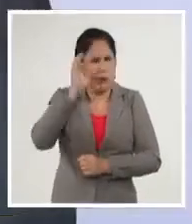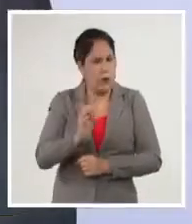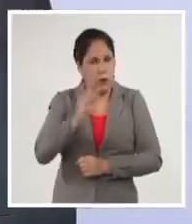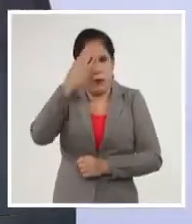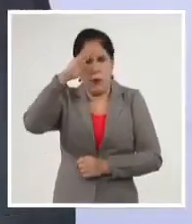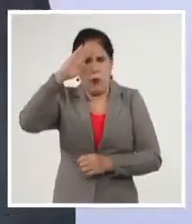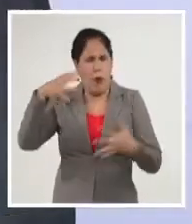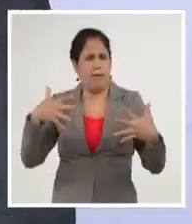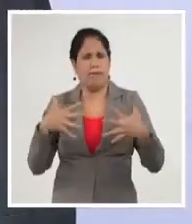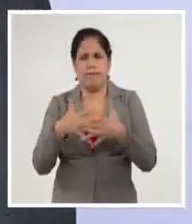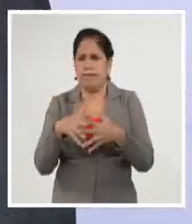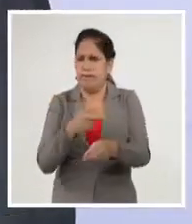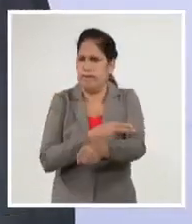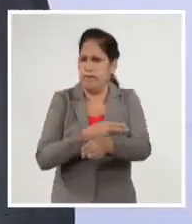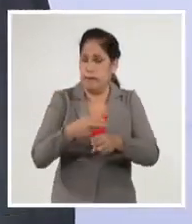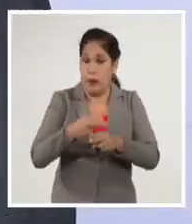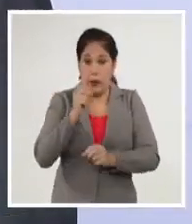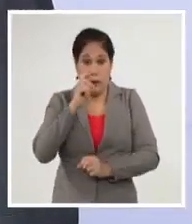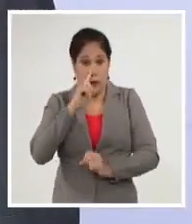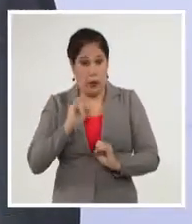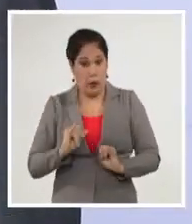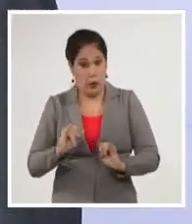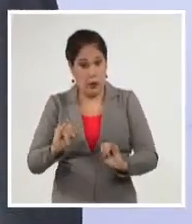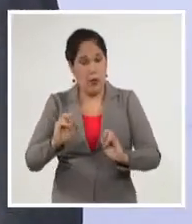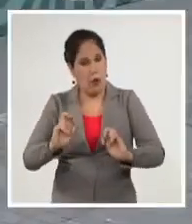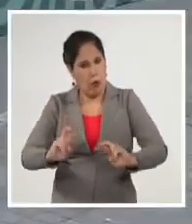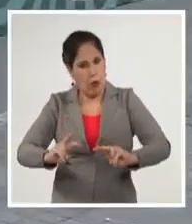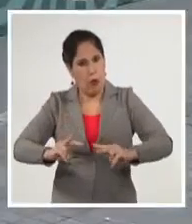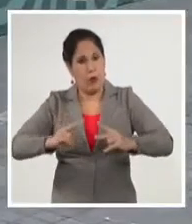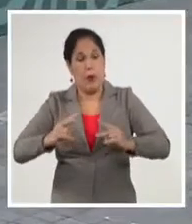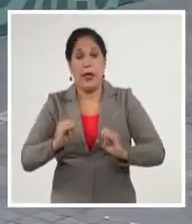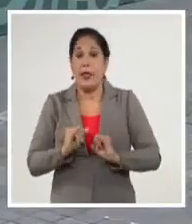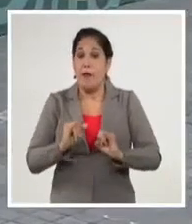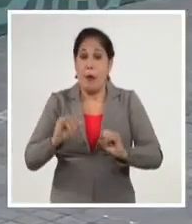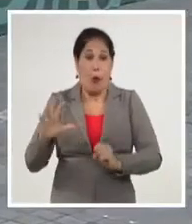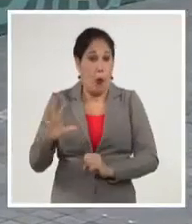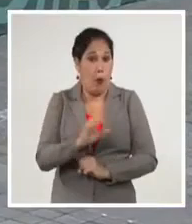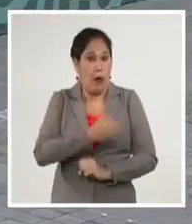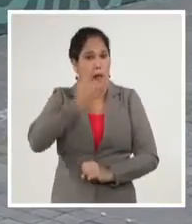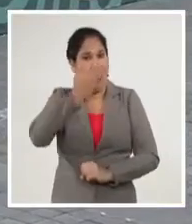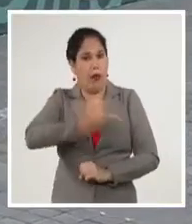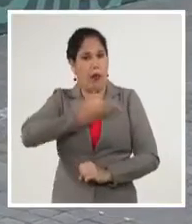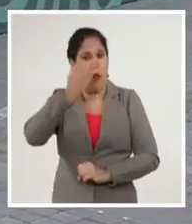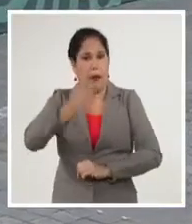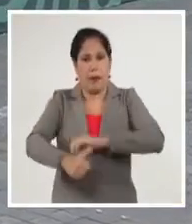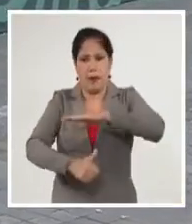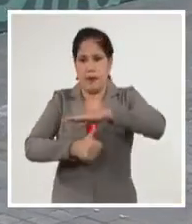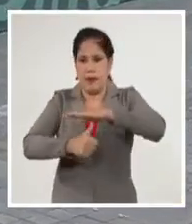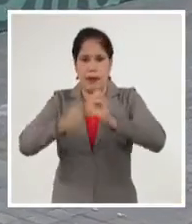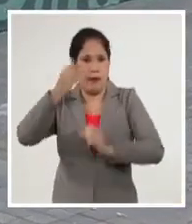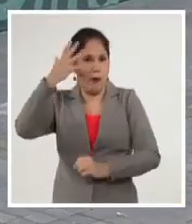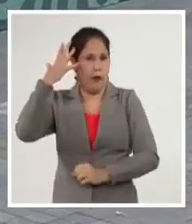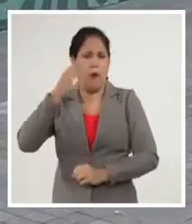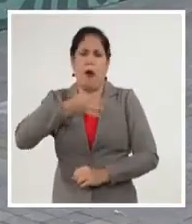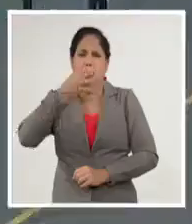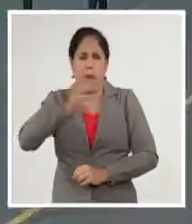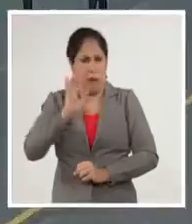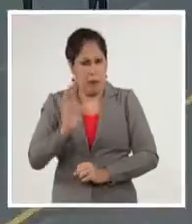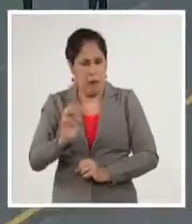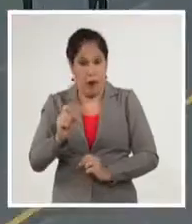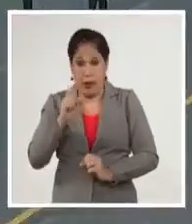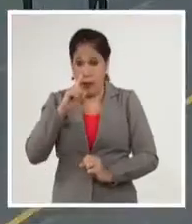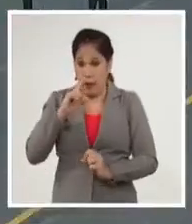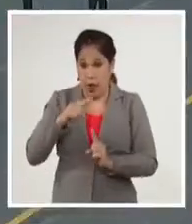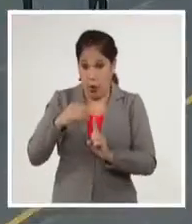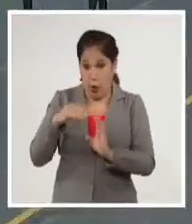naciones. En los minutos finales de esta emisión, retransmitiremos íntegramente el discurso pronunciado por el primer secretario del Comité Central del